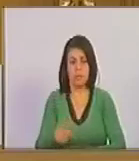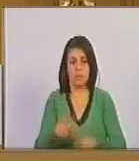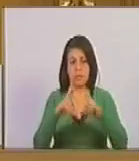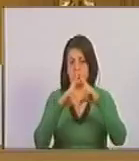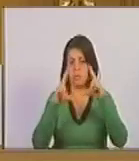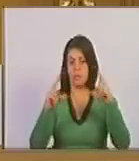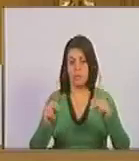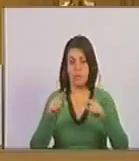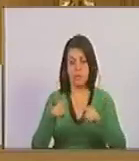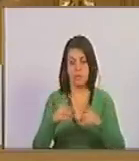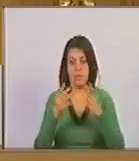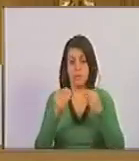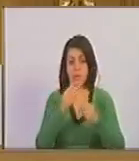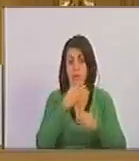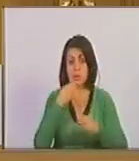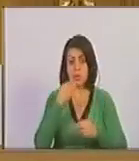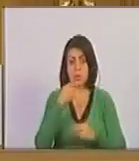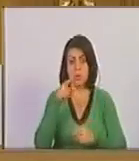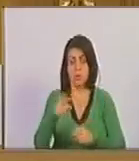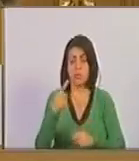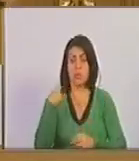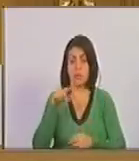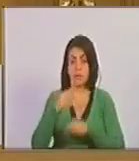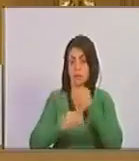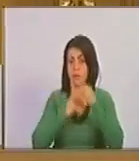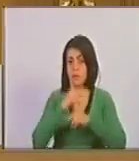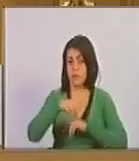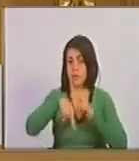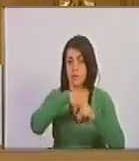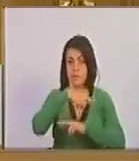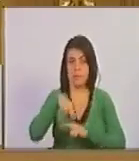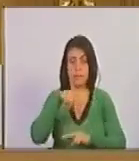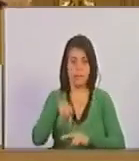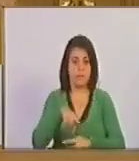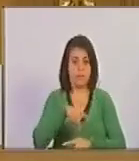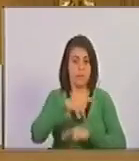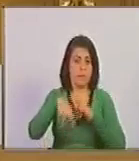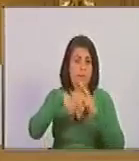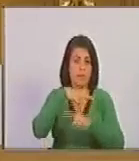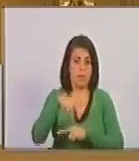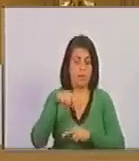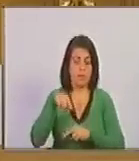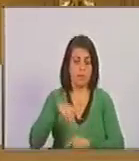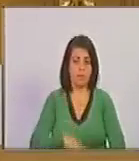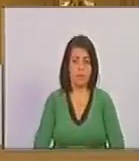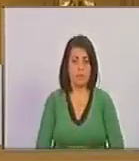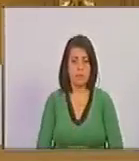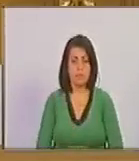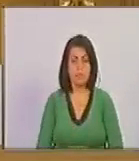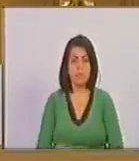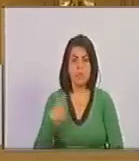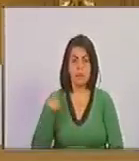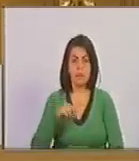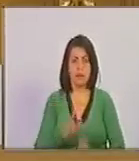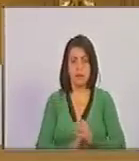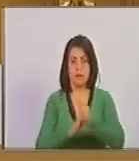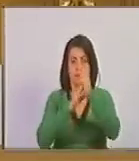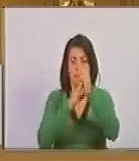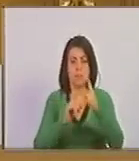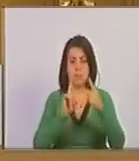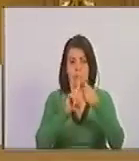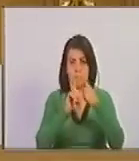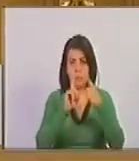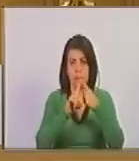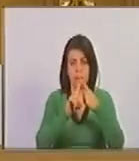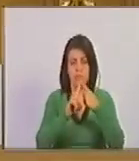nicaragüense que eran puros muchachos los que habían hecho esa revolución, una revolución que tuvo como liderazgo una primera